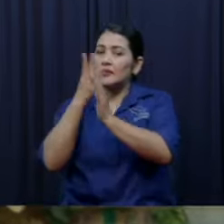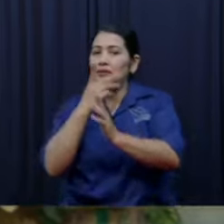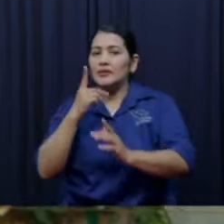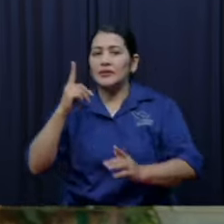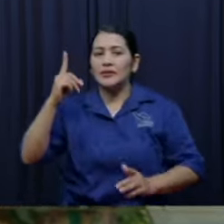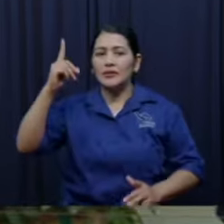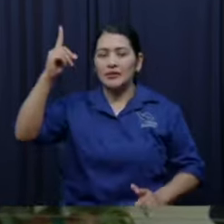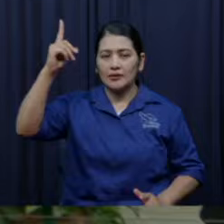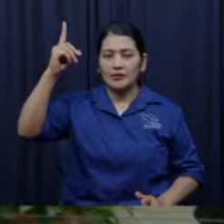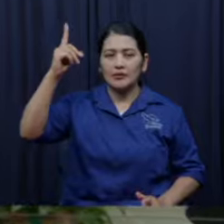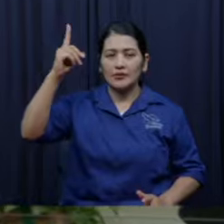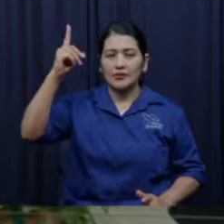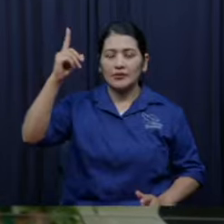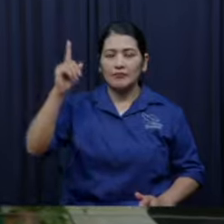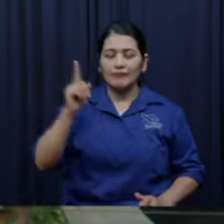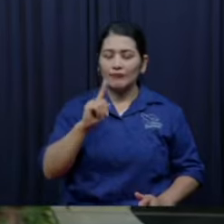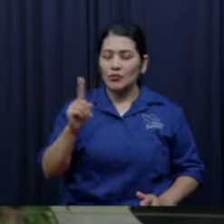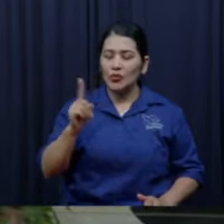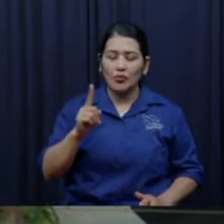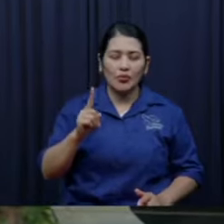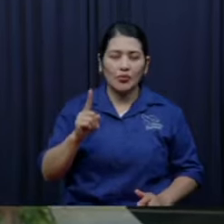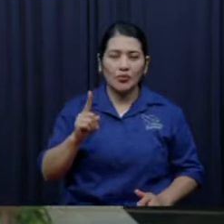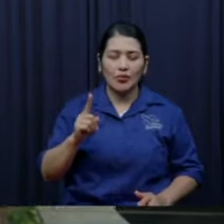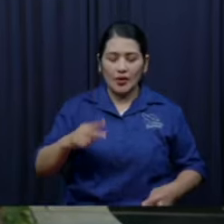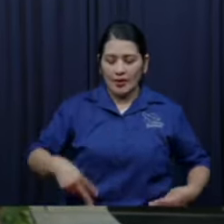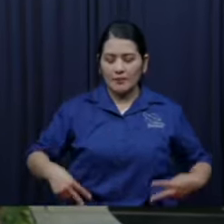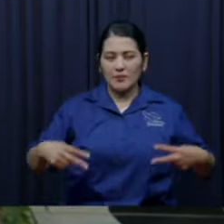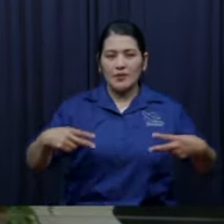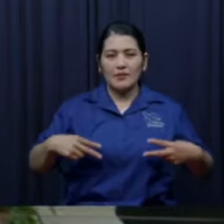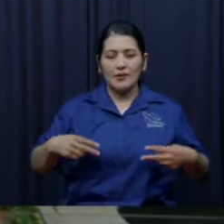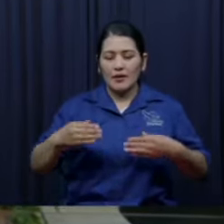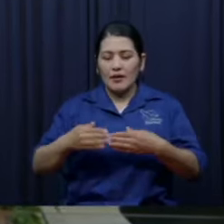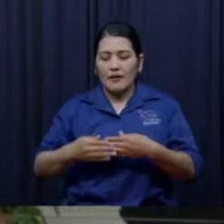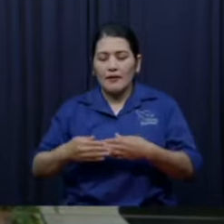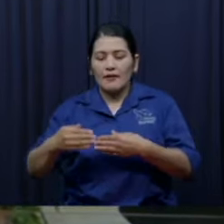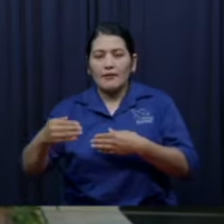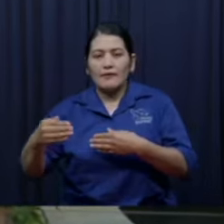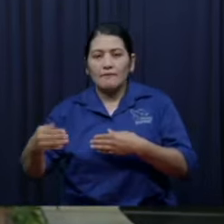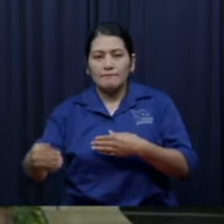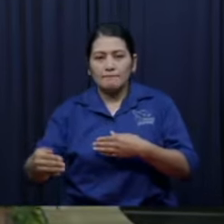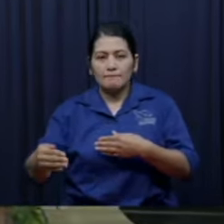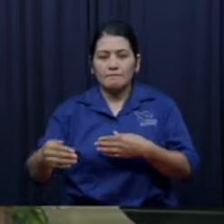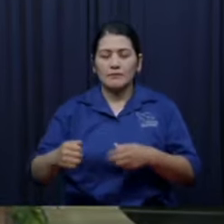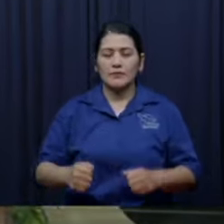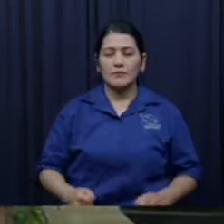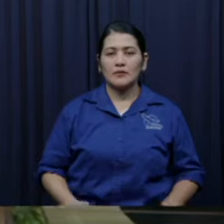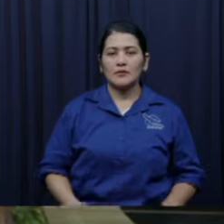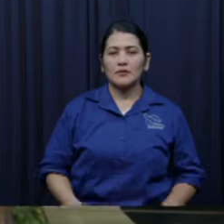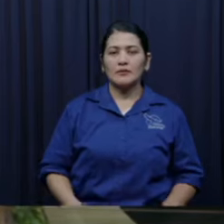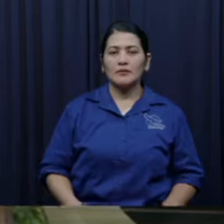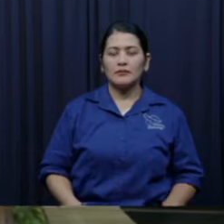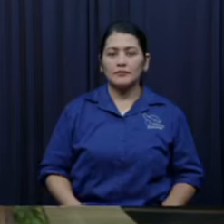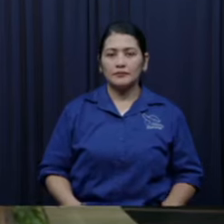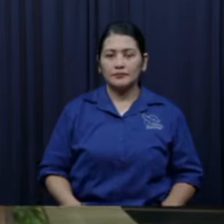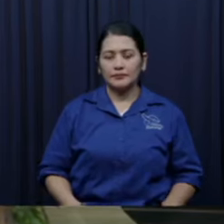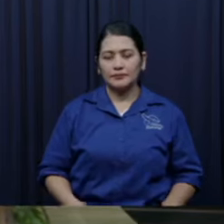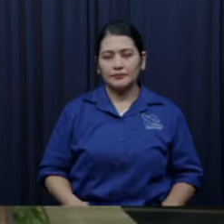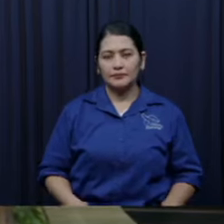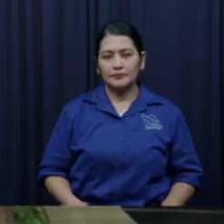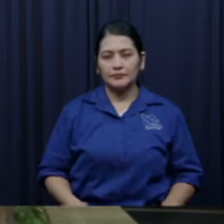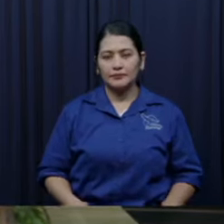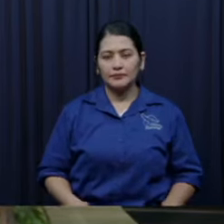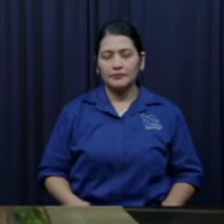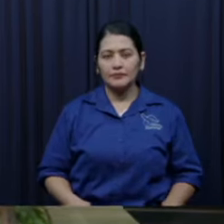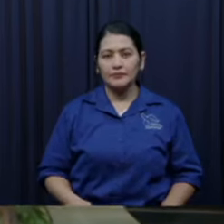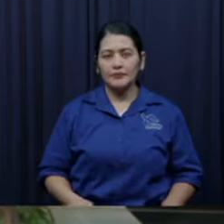salvos, pero se quedan viviendo en el desierto. ¿Por qué? Pero el punto central que yo le quería hacer ver es que